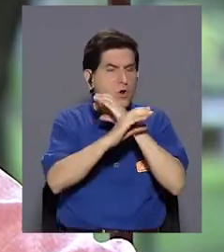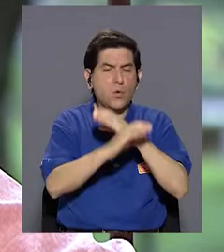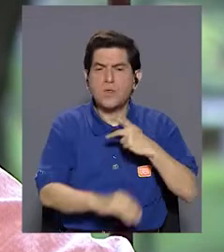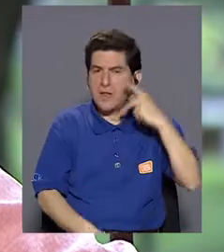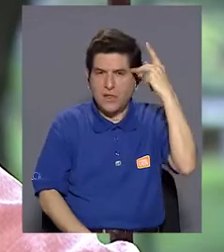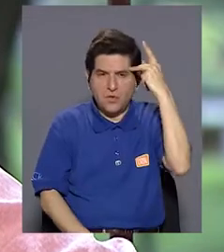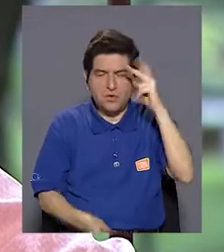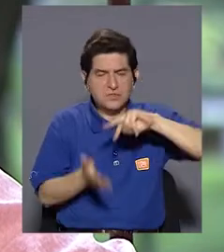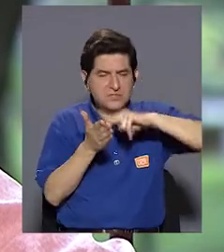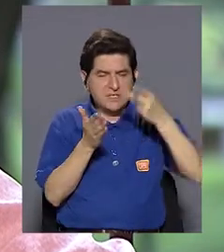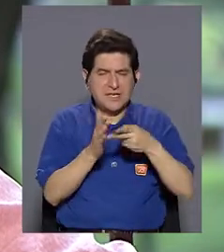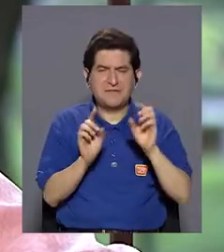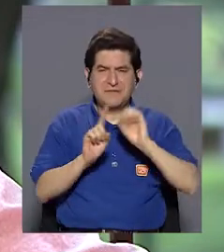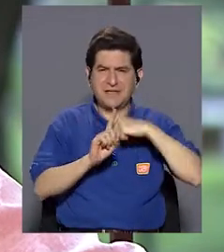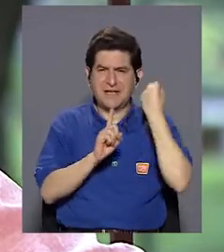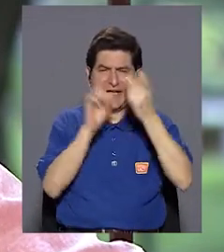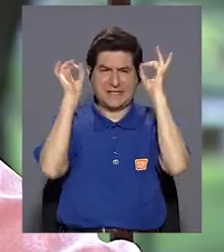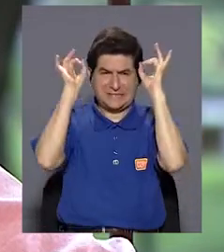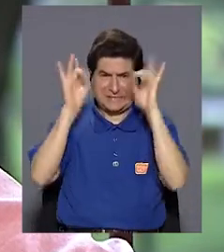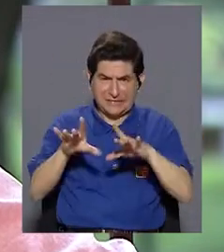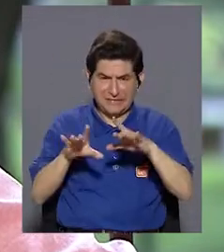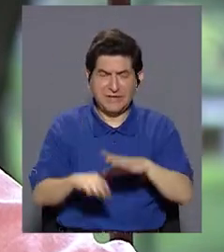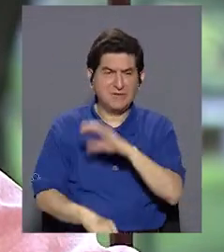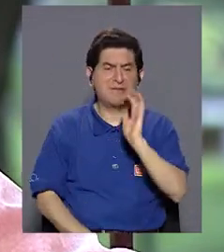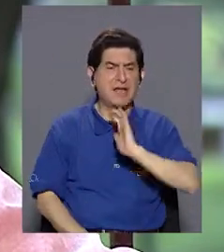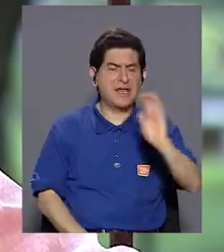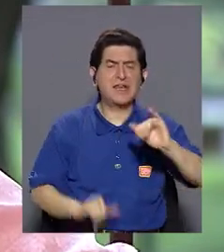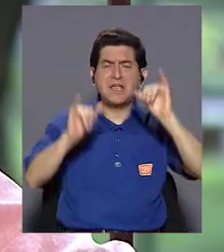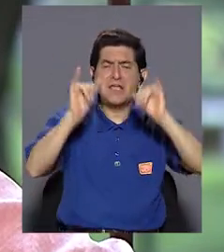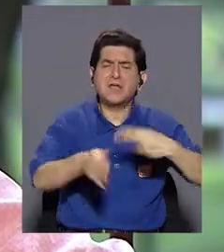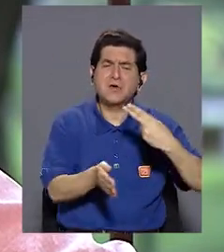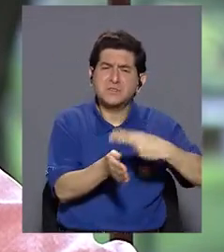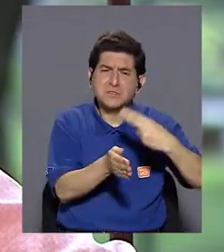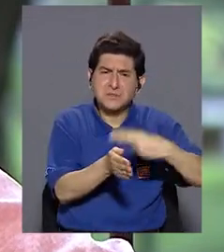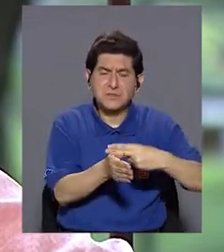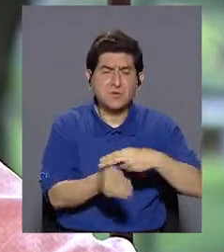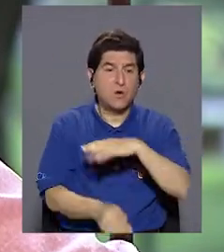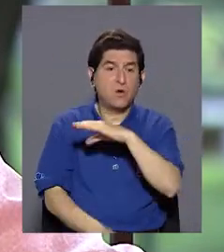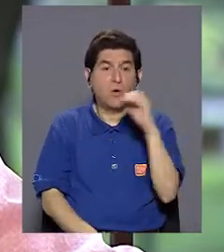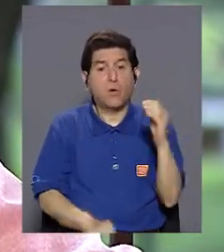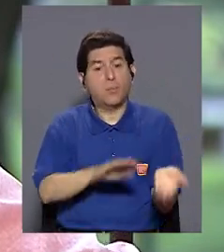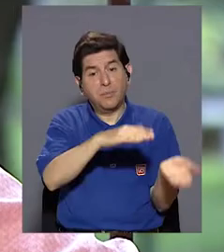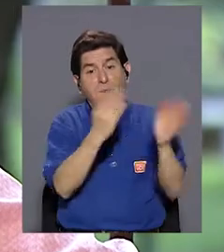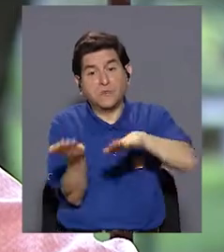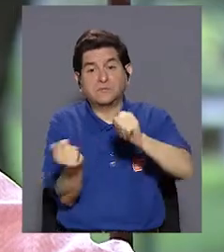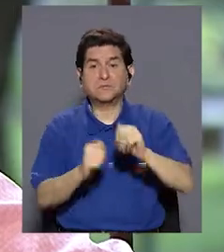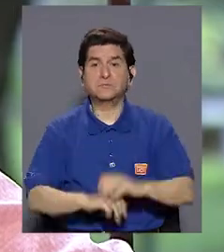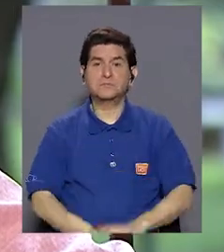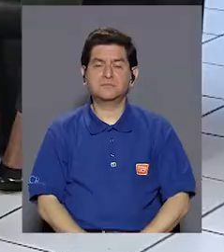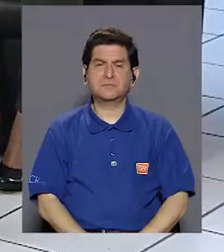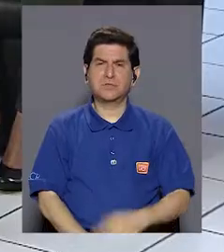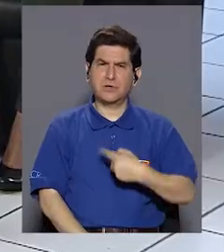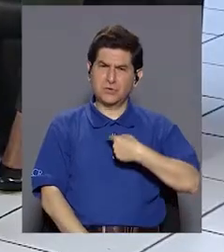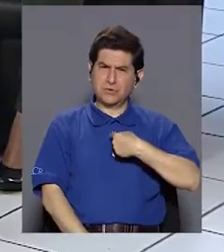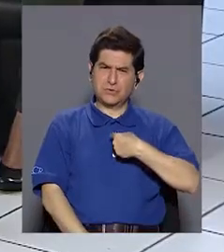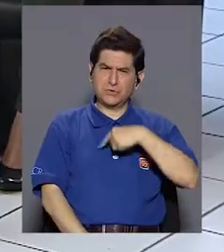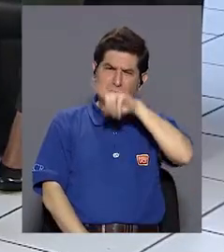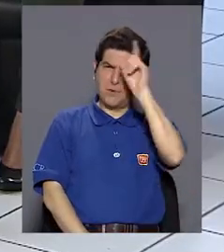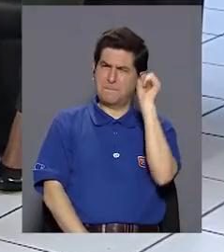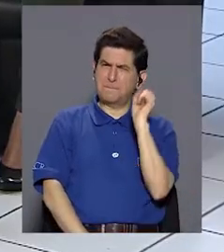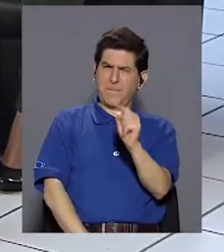genera una catástrofe y genera niños hospitalizados y niños muertos también. Me surge